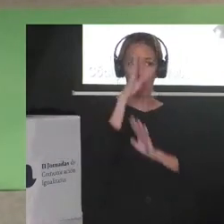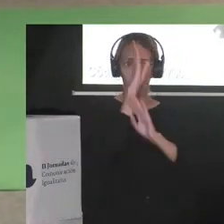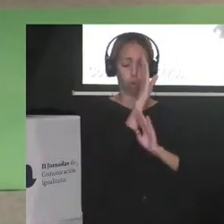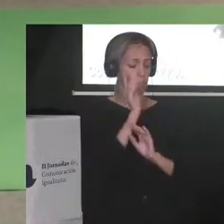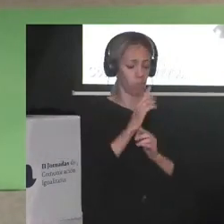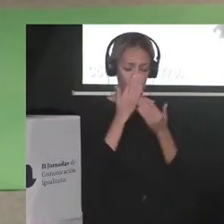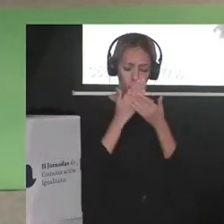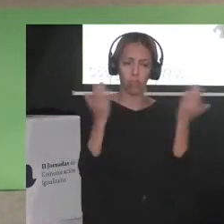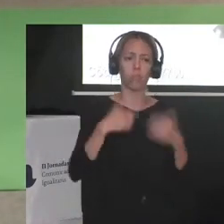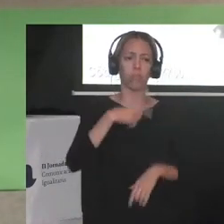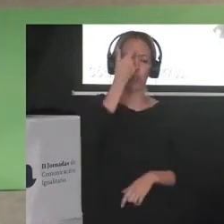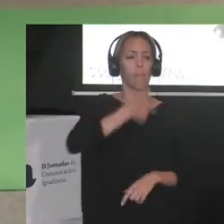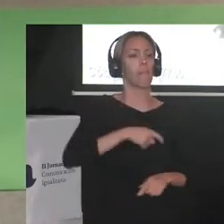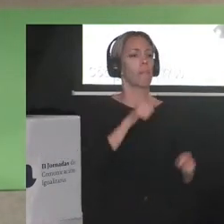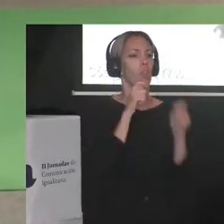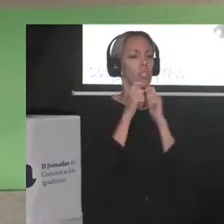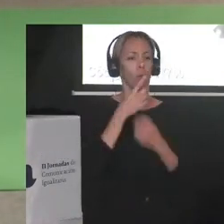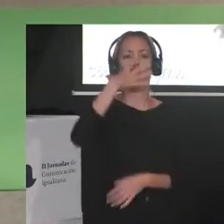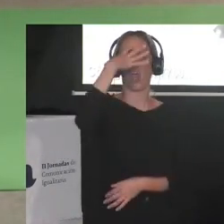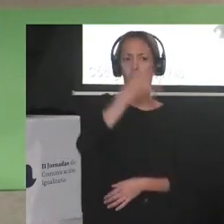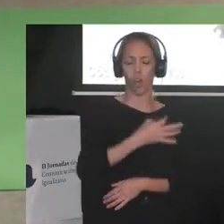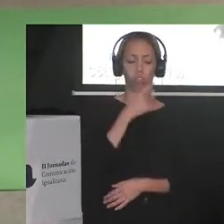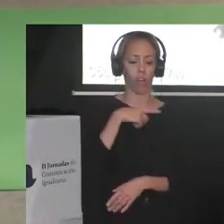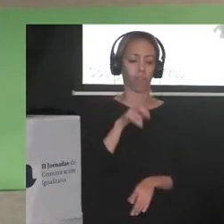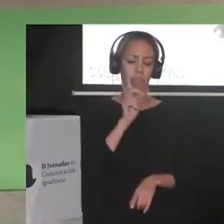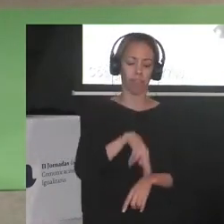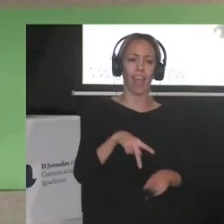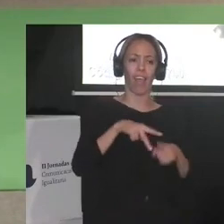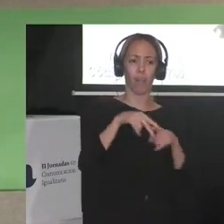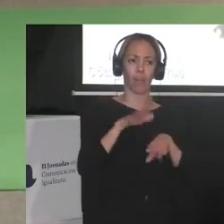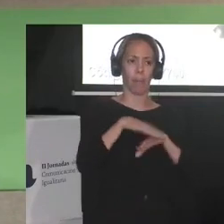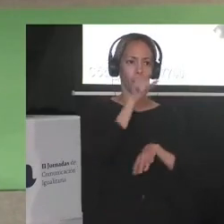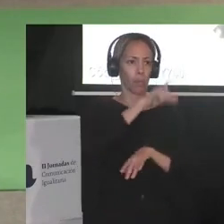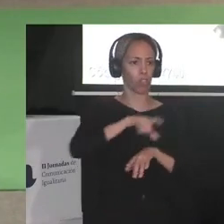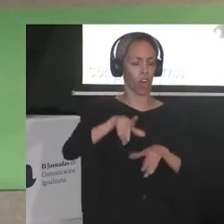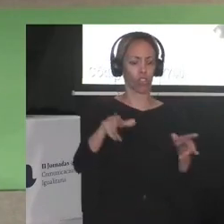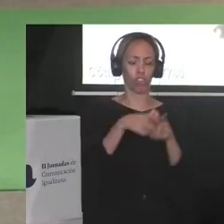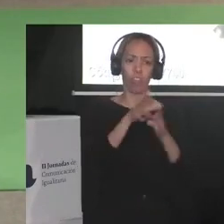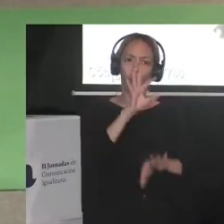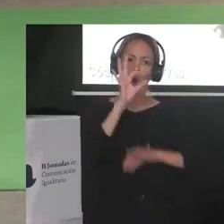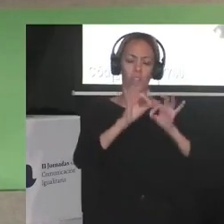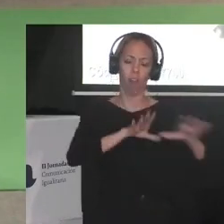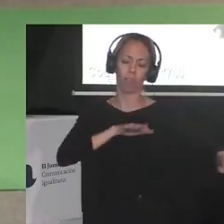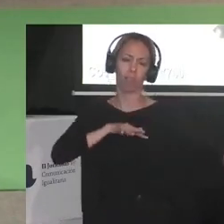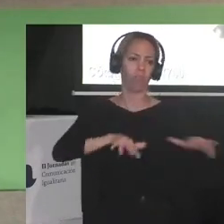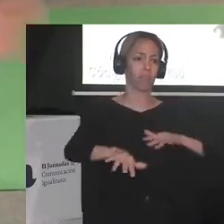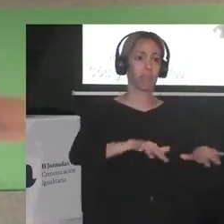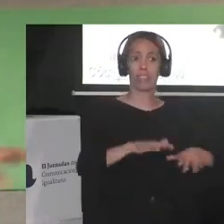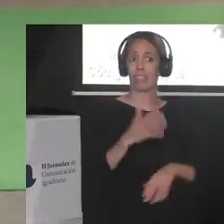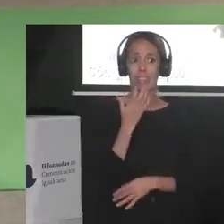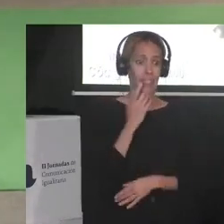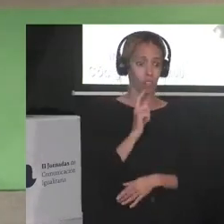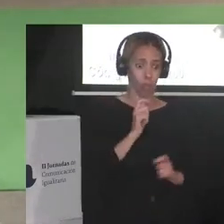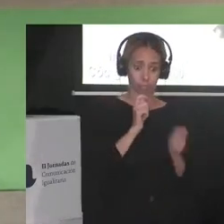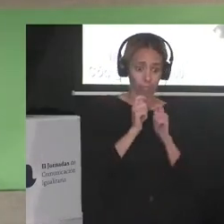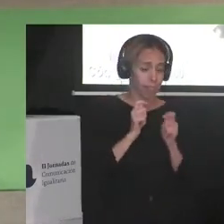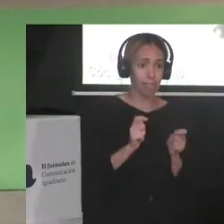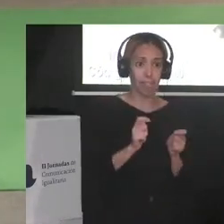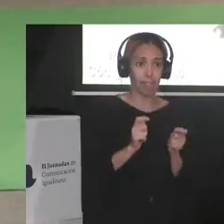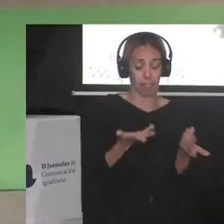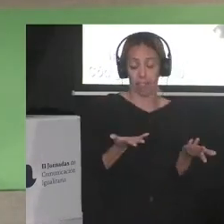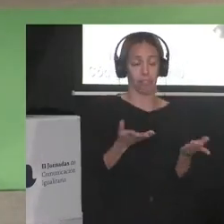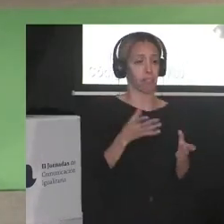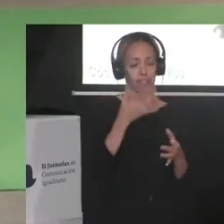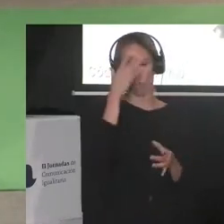cree en el periodismo como una herramienta de organización y transformación social y que si no entonces no cree en el